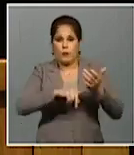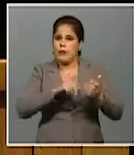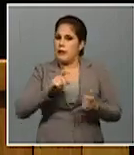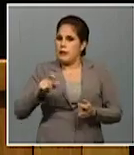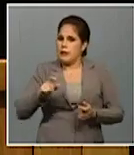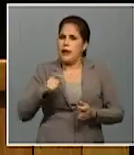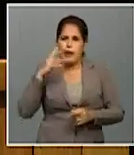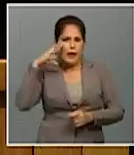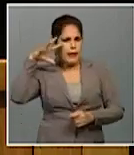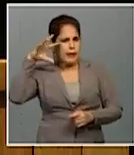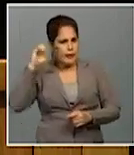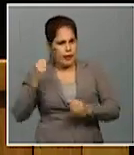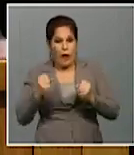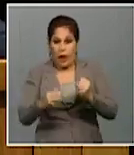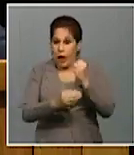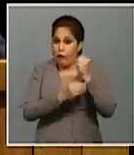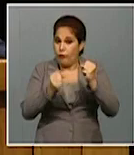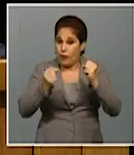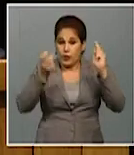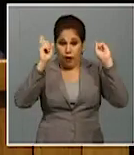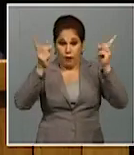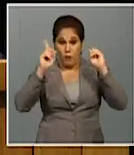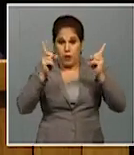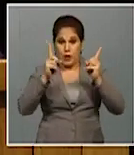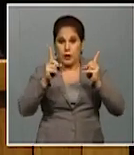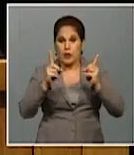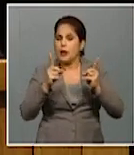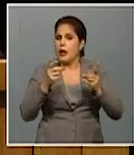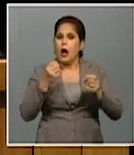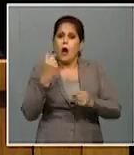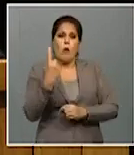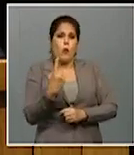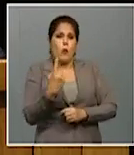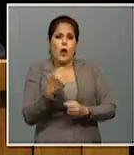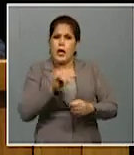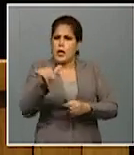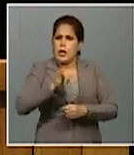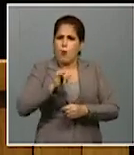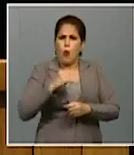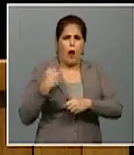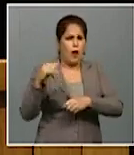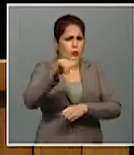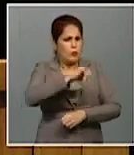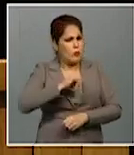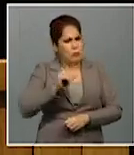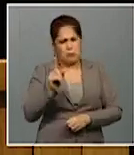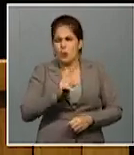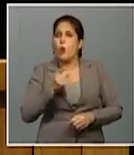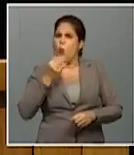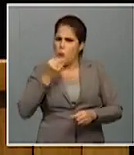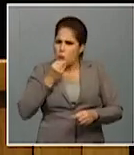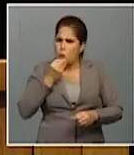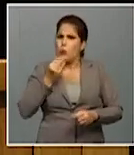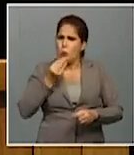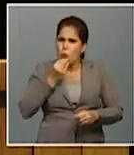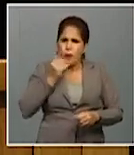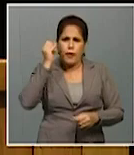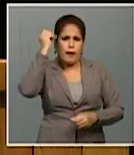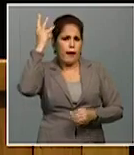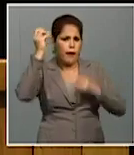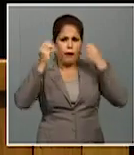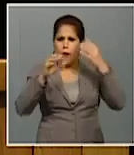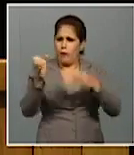entender que esa fuerza política no es monocromática ni idéntica entre sí y mucho menos unánime al